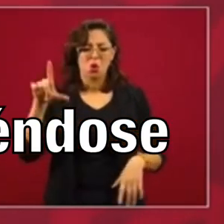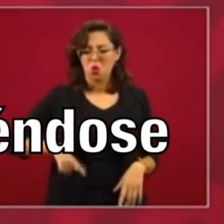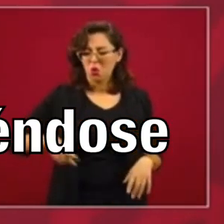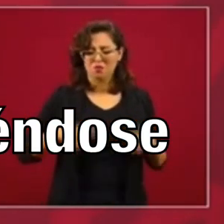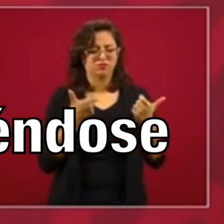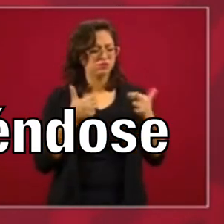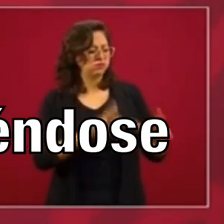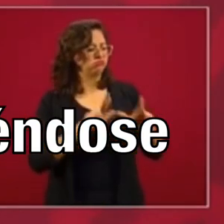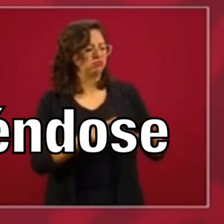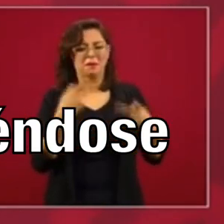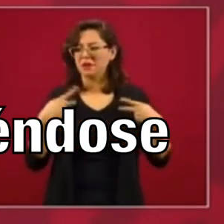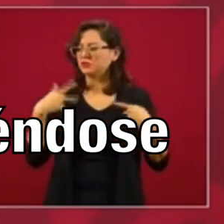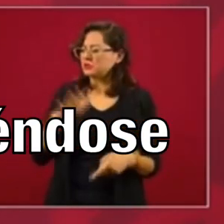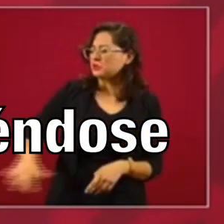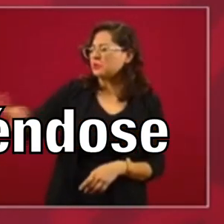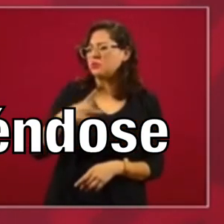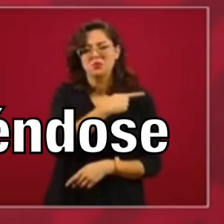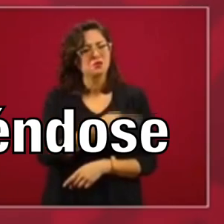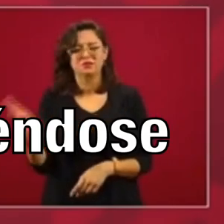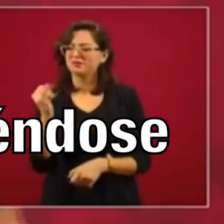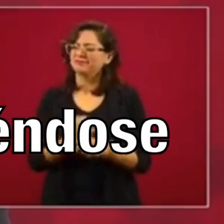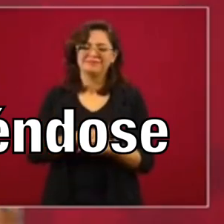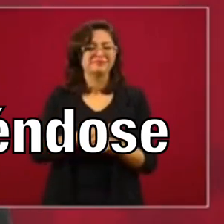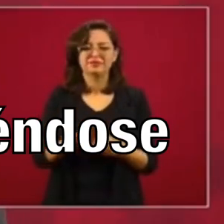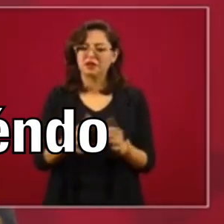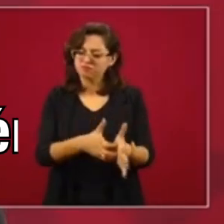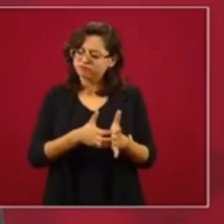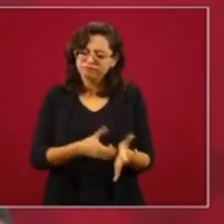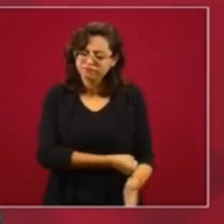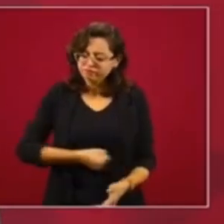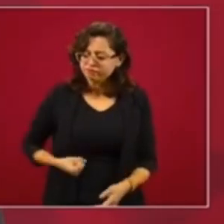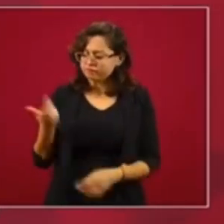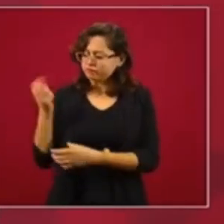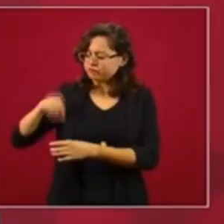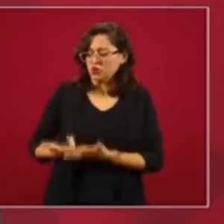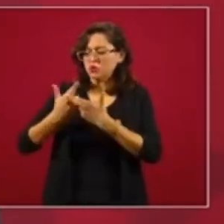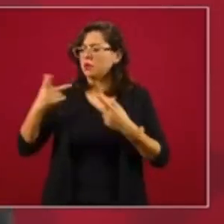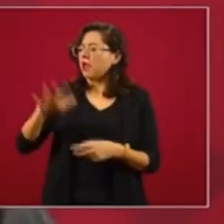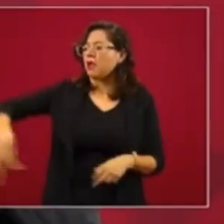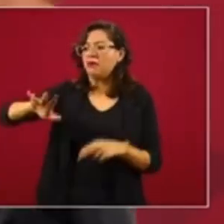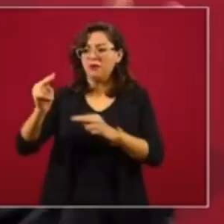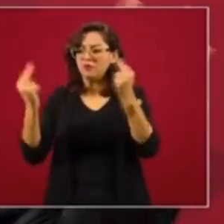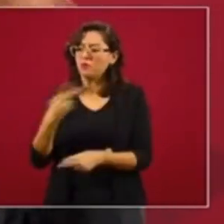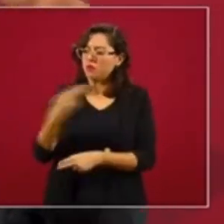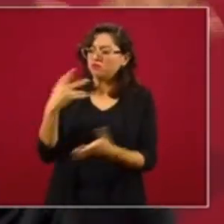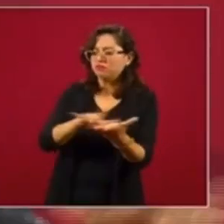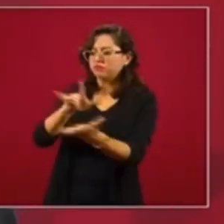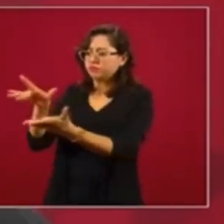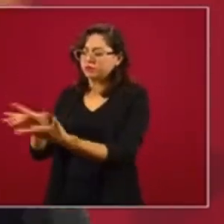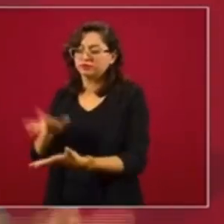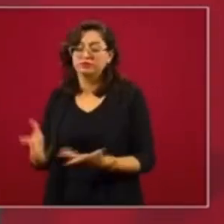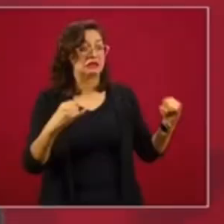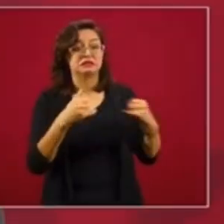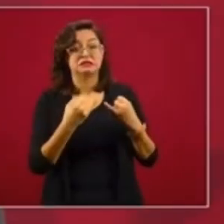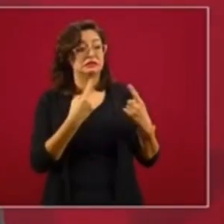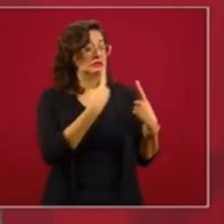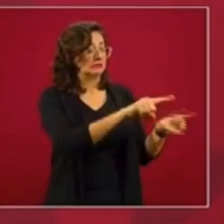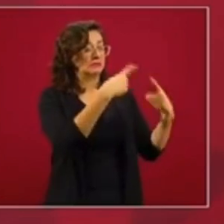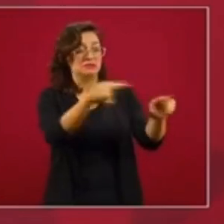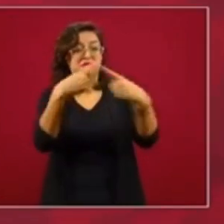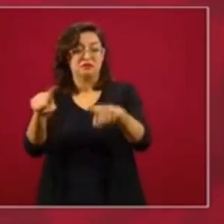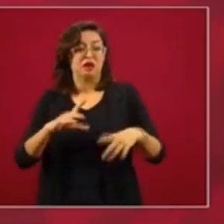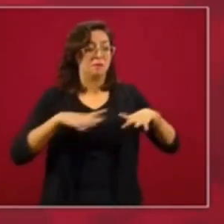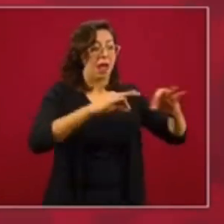gobierno rico con pueblo pobre. Tenemos que ahorrar para ayudar a la gente más necesitada. Esto de los organismos que crearon, que fue un abuso, porque